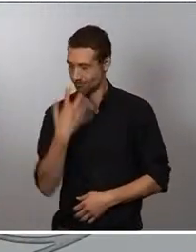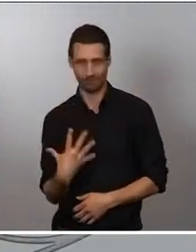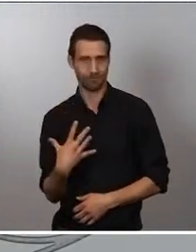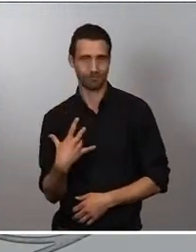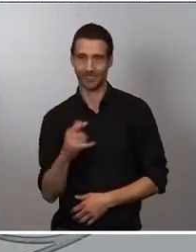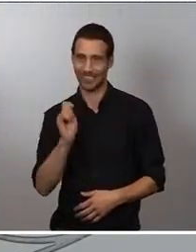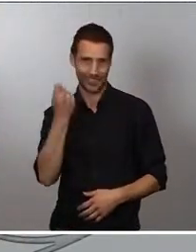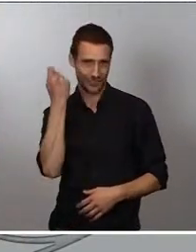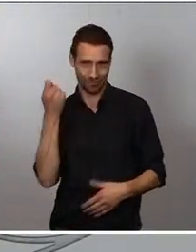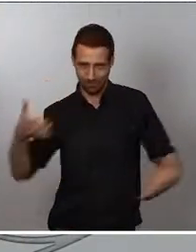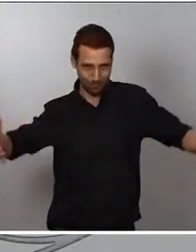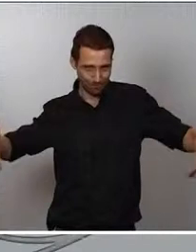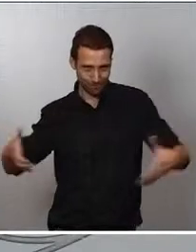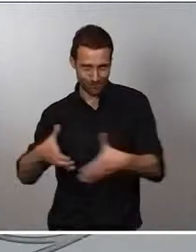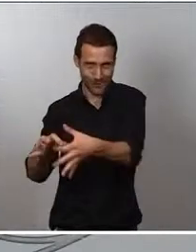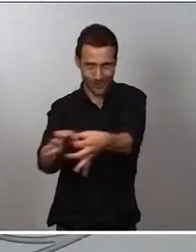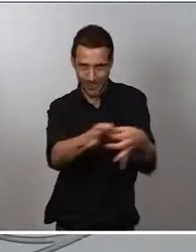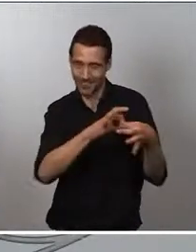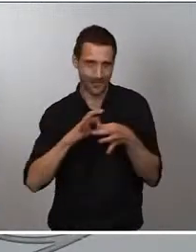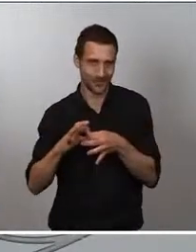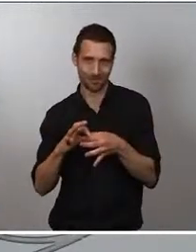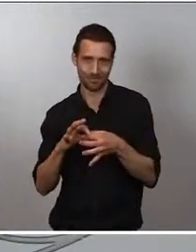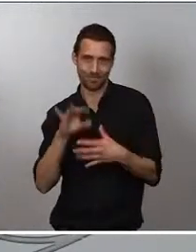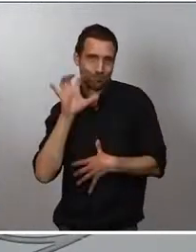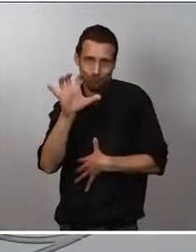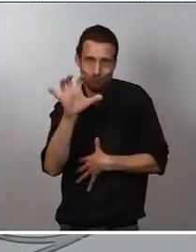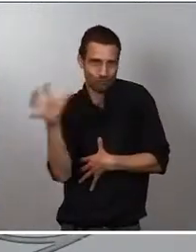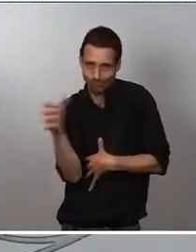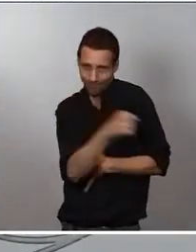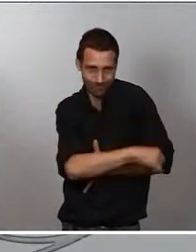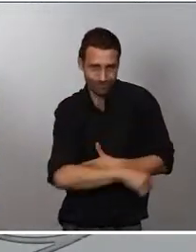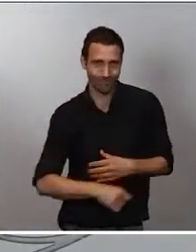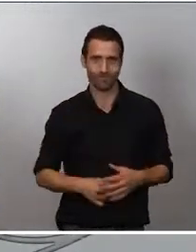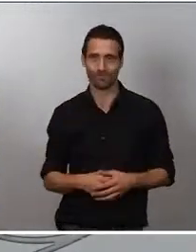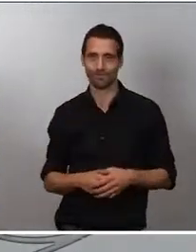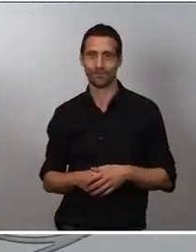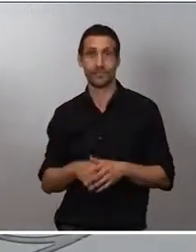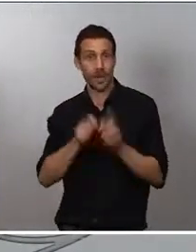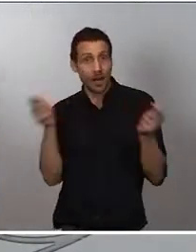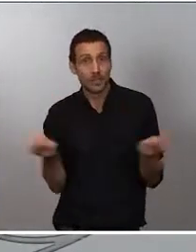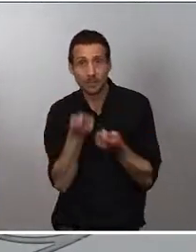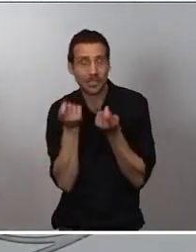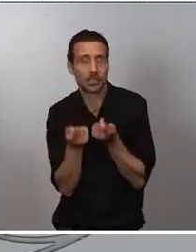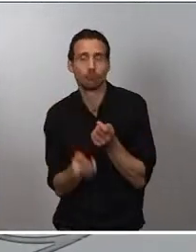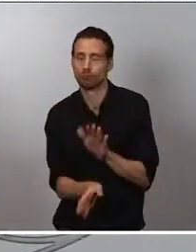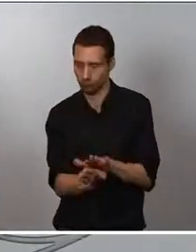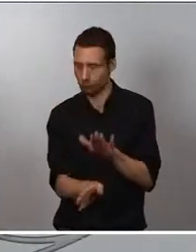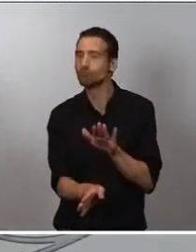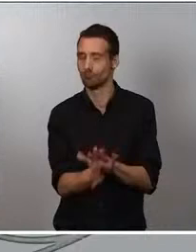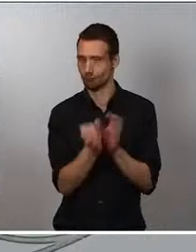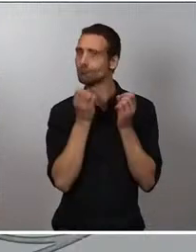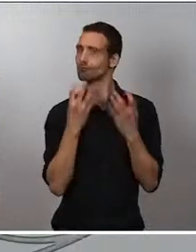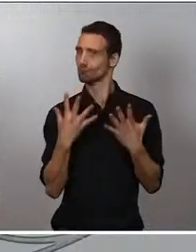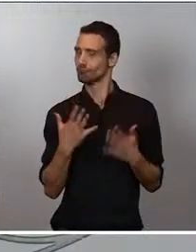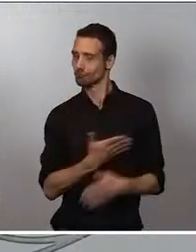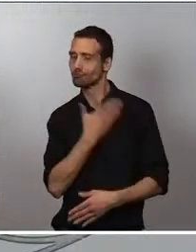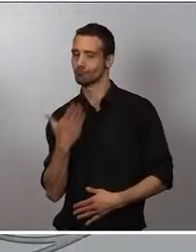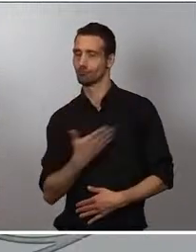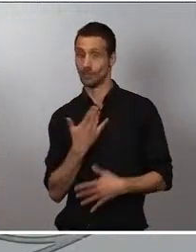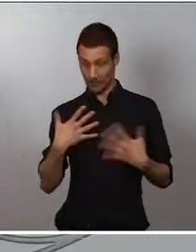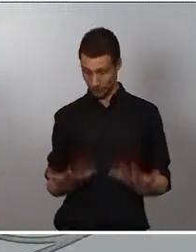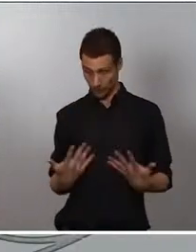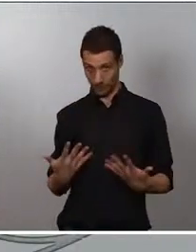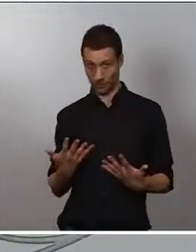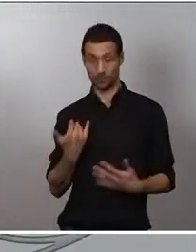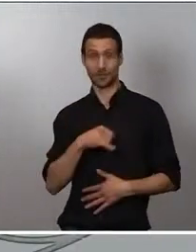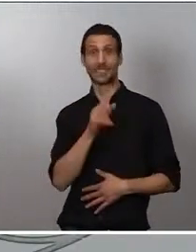de todo el país, la campaña continúa a un excelente ritmo. A día de hoy, más de 32 millones y medio de